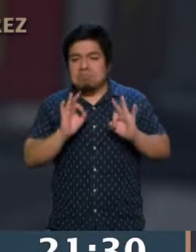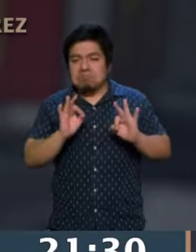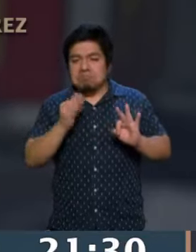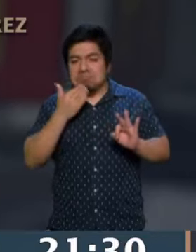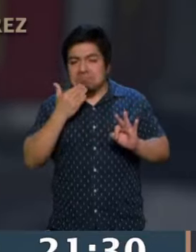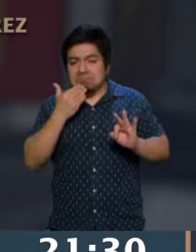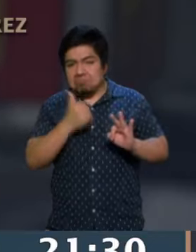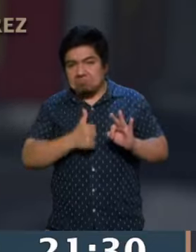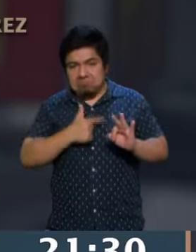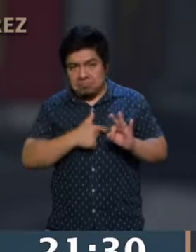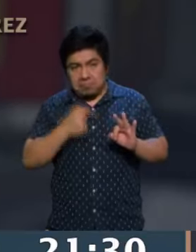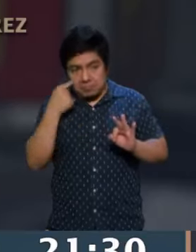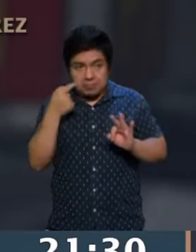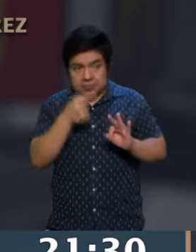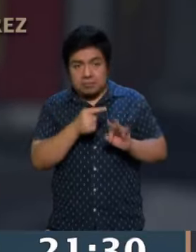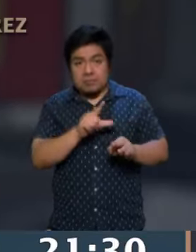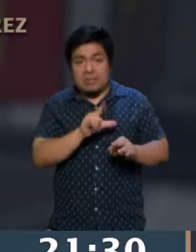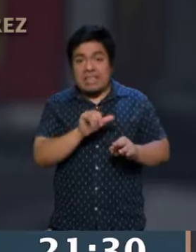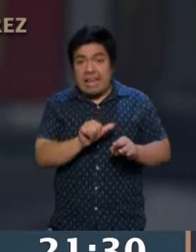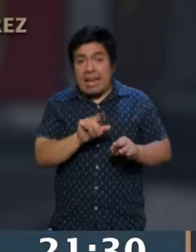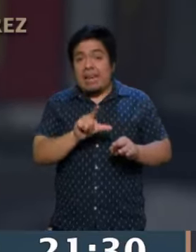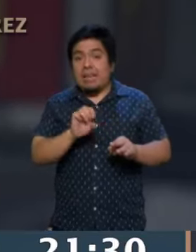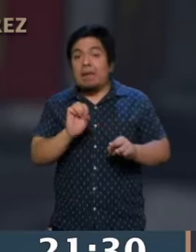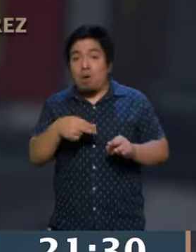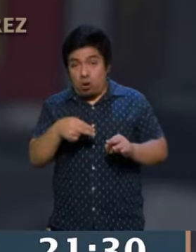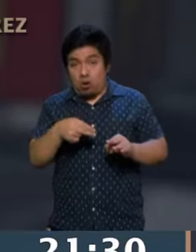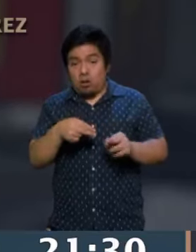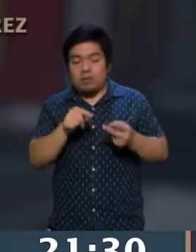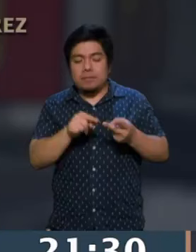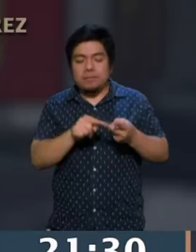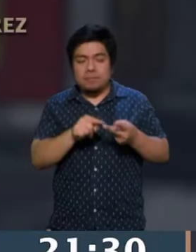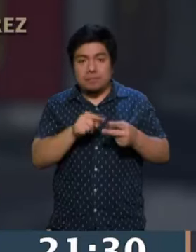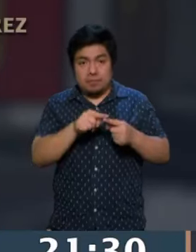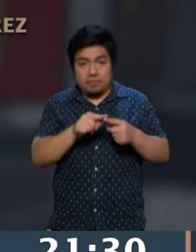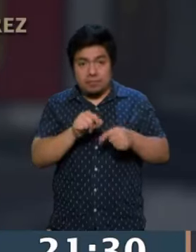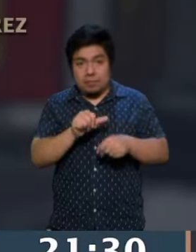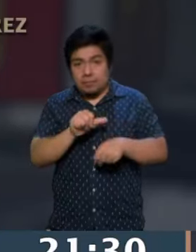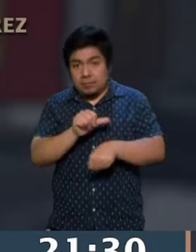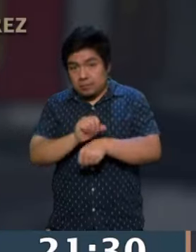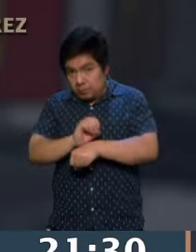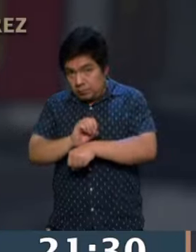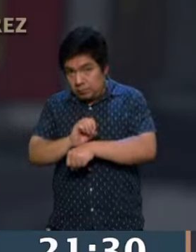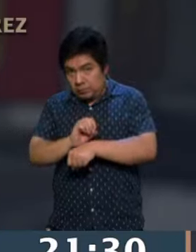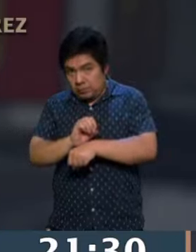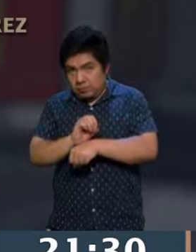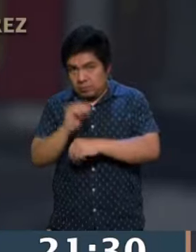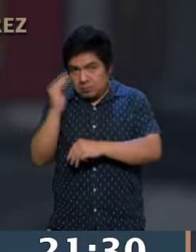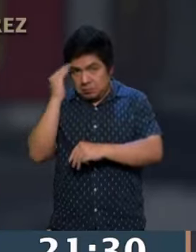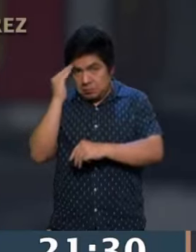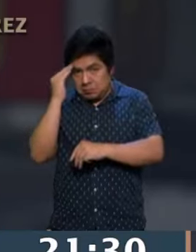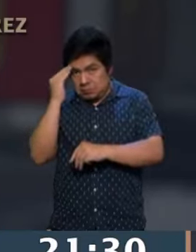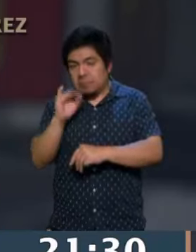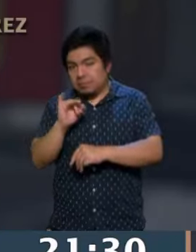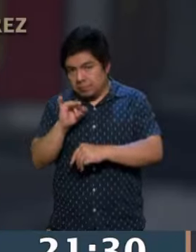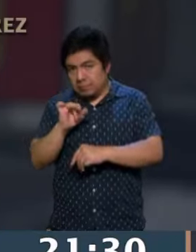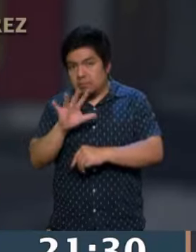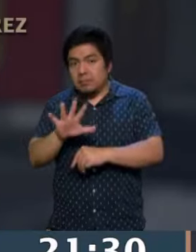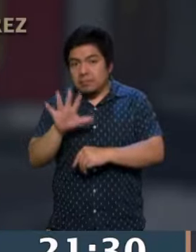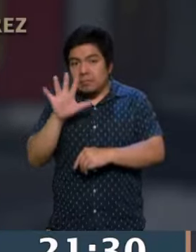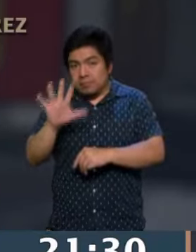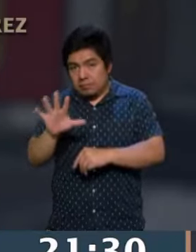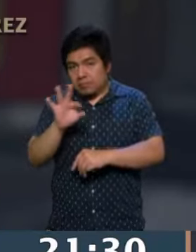Ahí entonces vemos a Lía Limón en la alcaldía de Álvaro Obregón que va liderando justamente con un